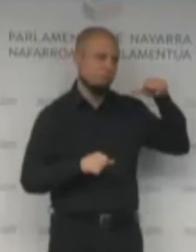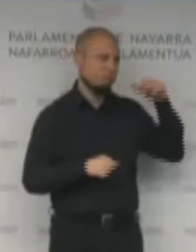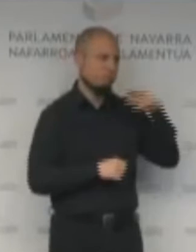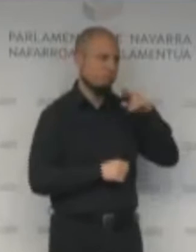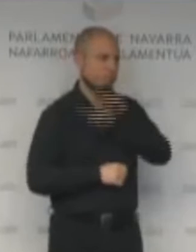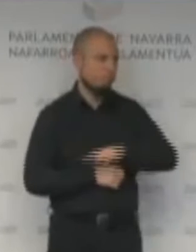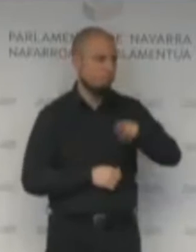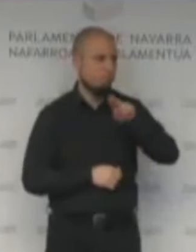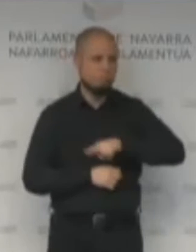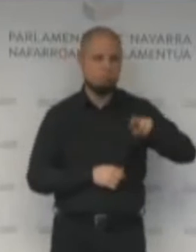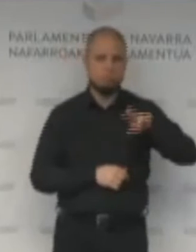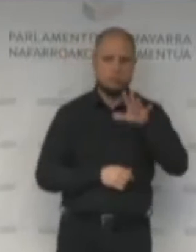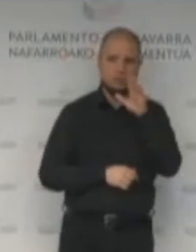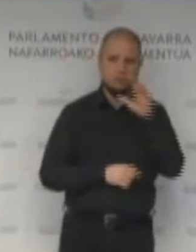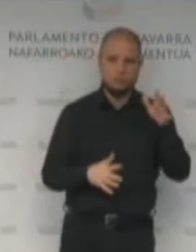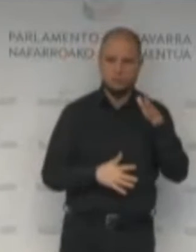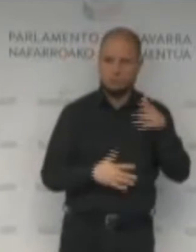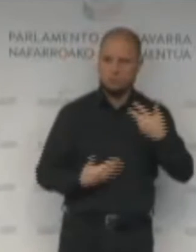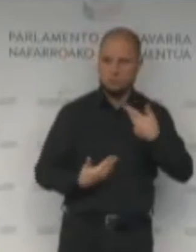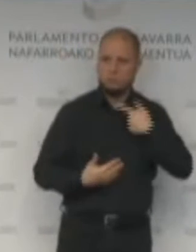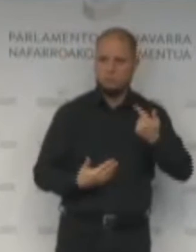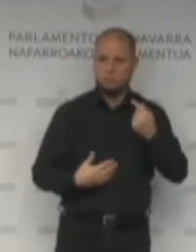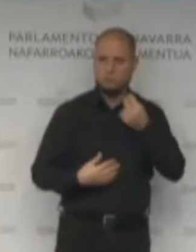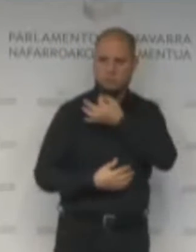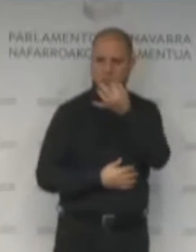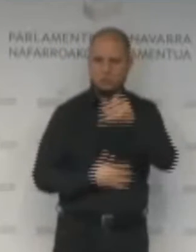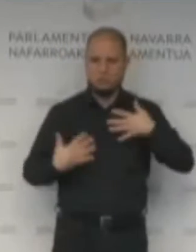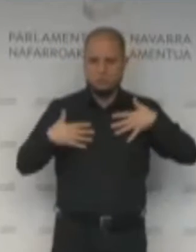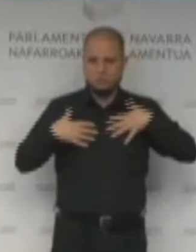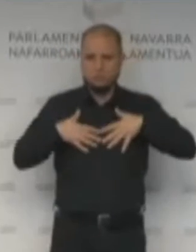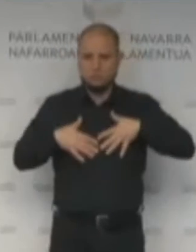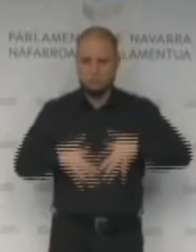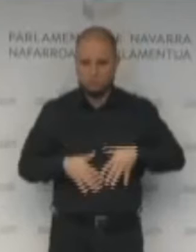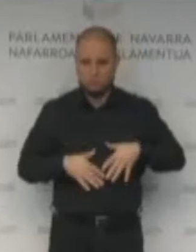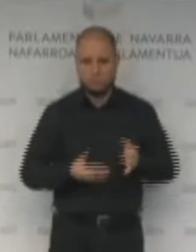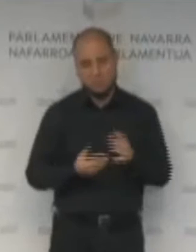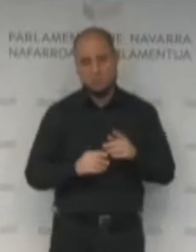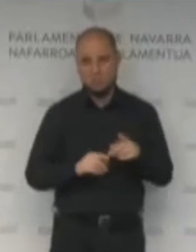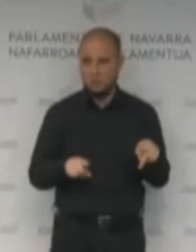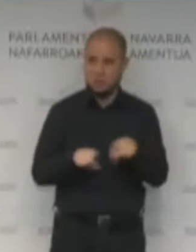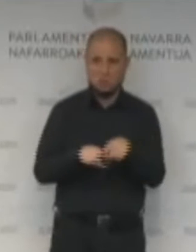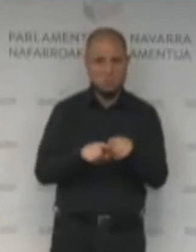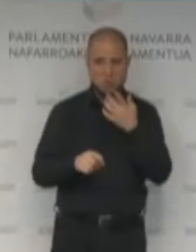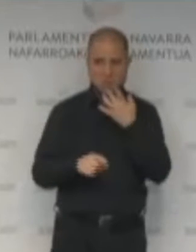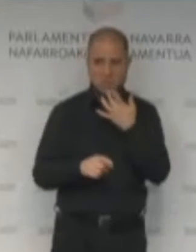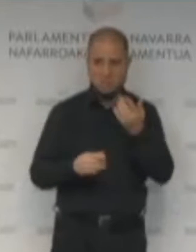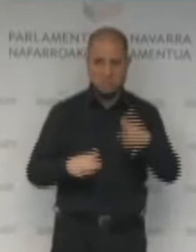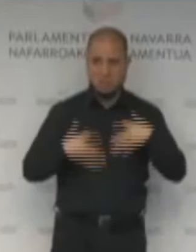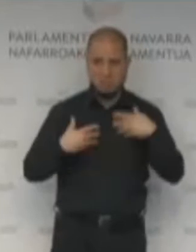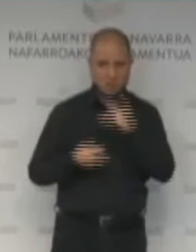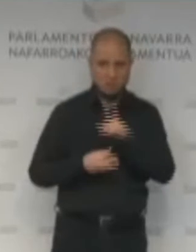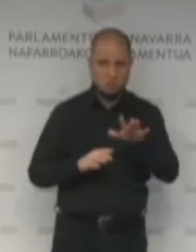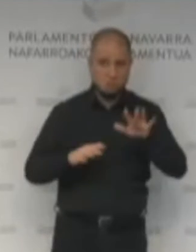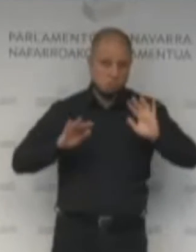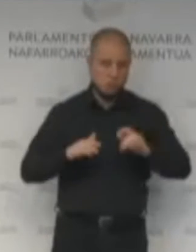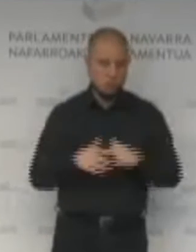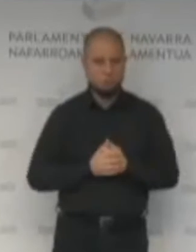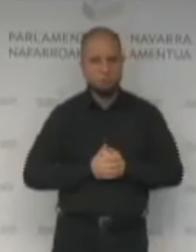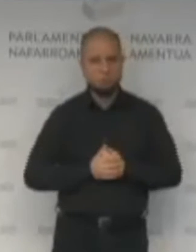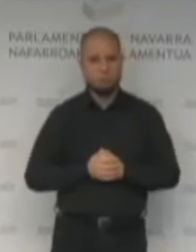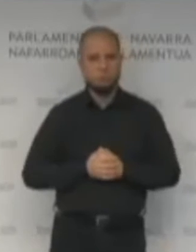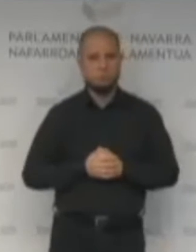entonces lo tiene muy interiorizado. Puede que sea por eso que ha parecido nada improvisado. Mire,